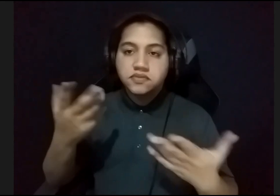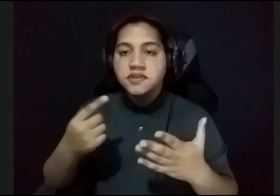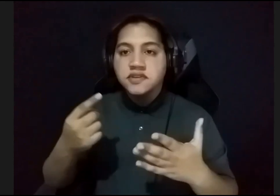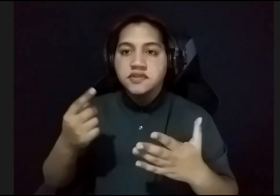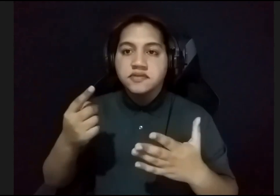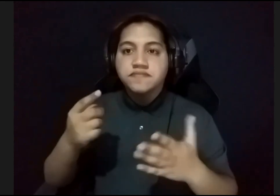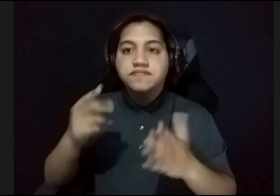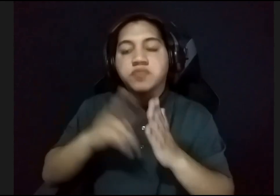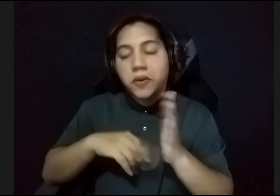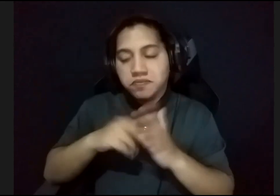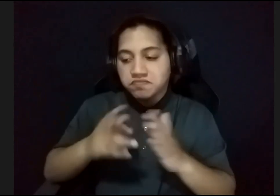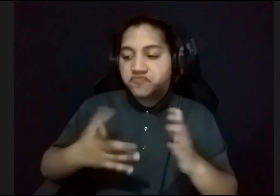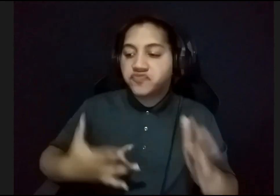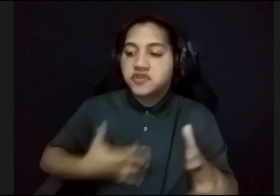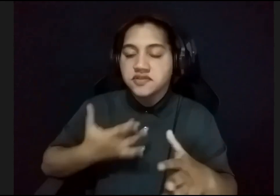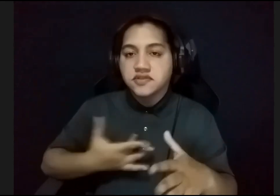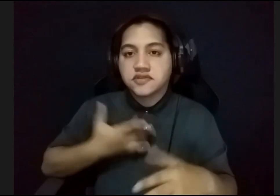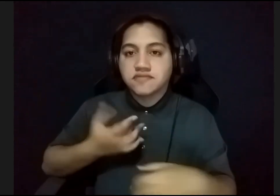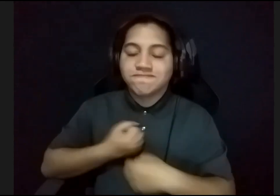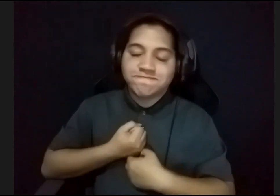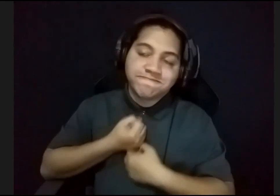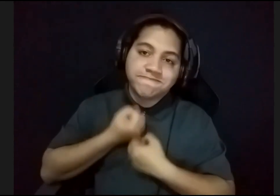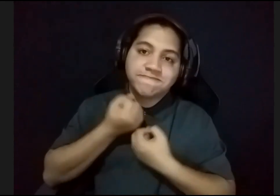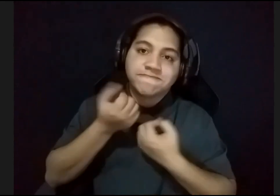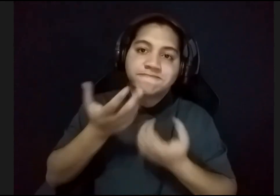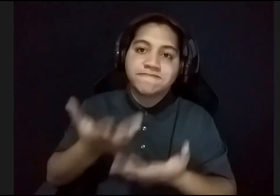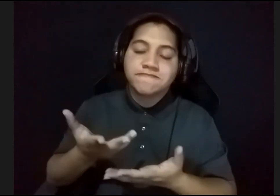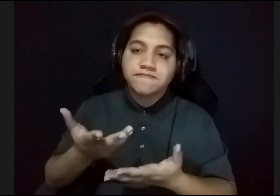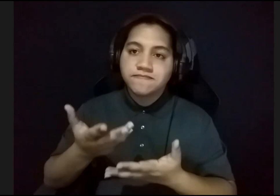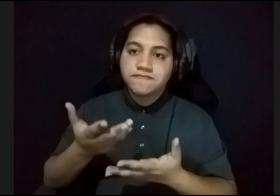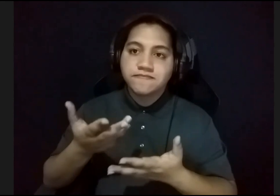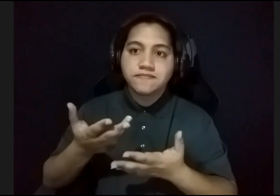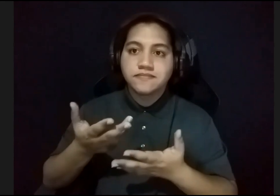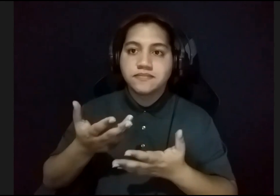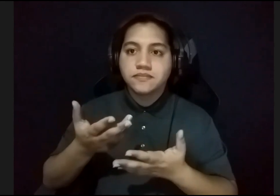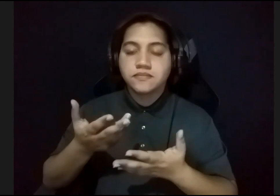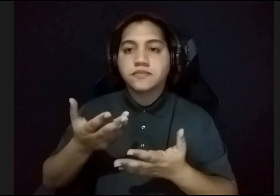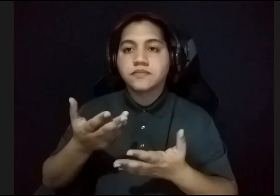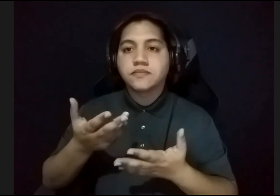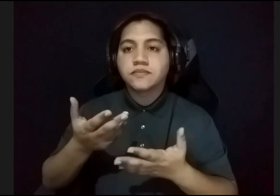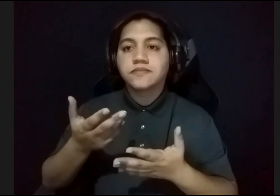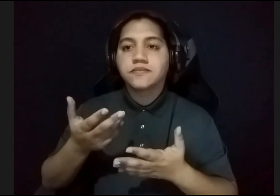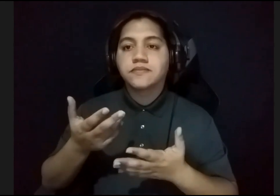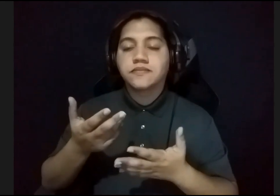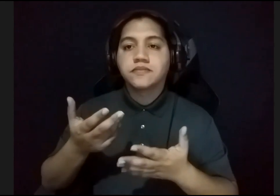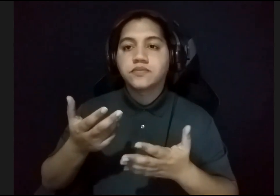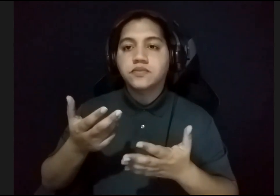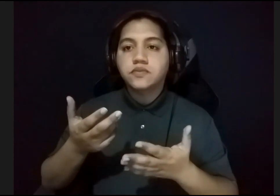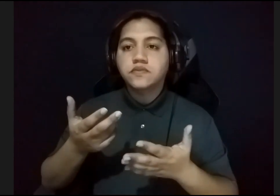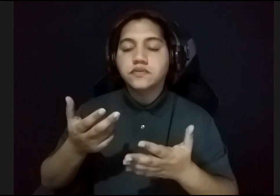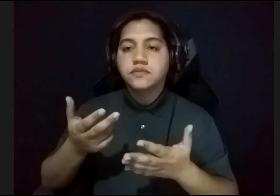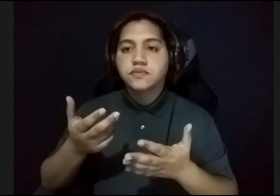él pintaba lo que le salía de su corazón. Pero todos estos artistas de la generación de